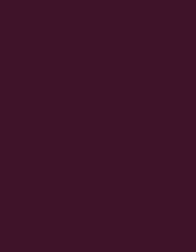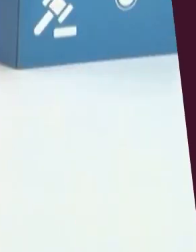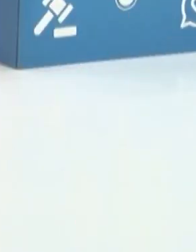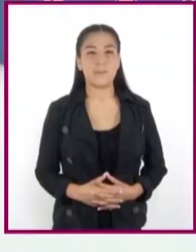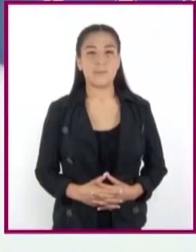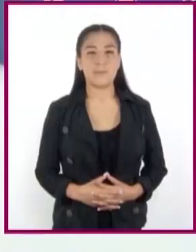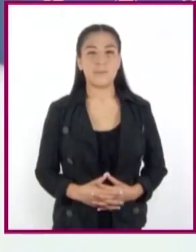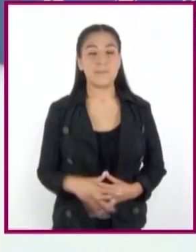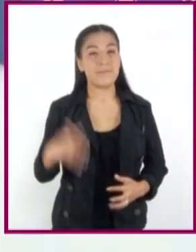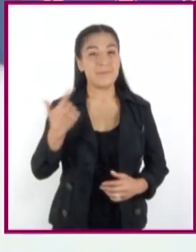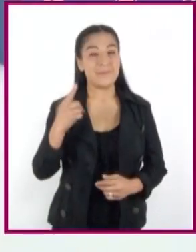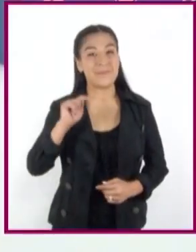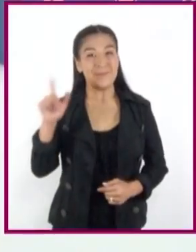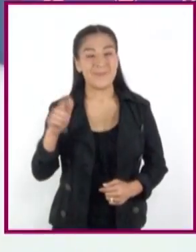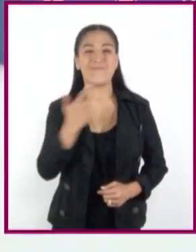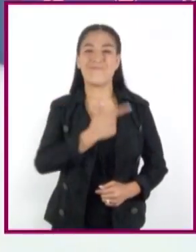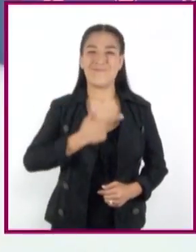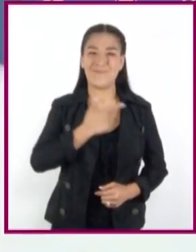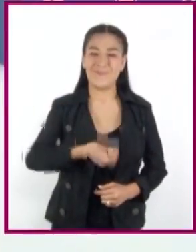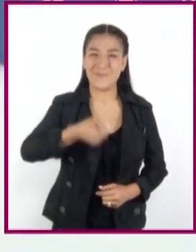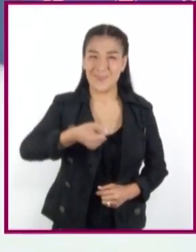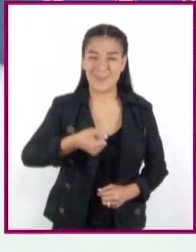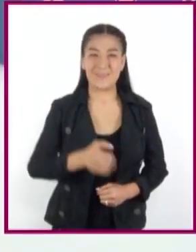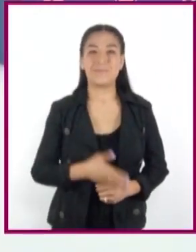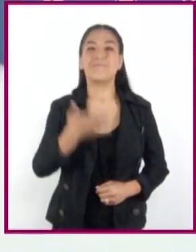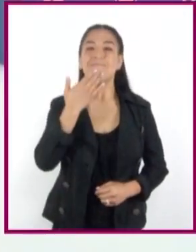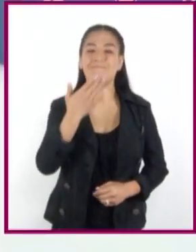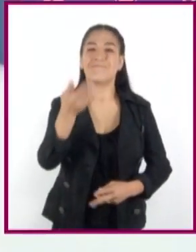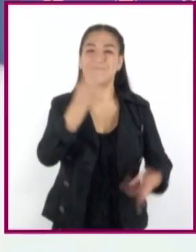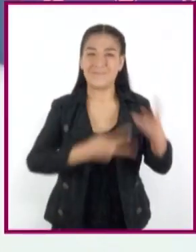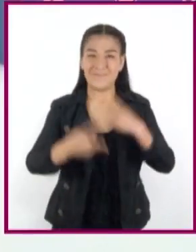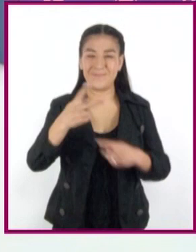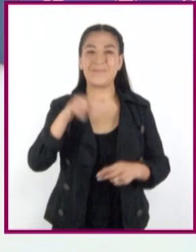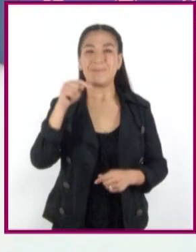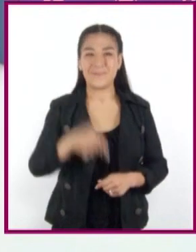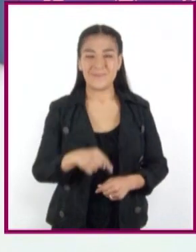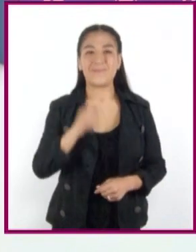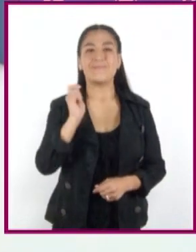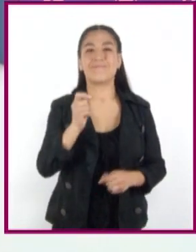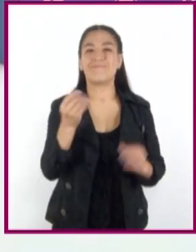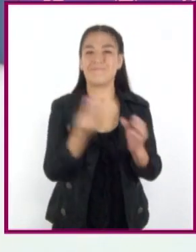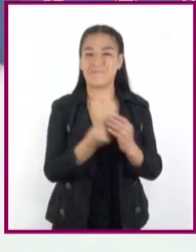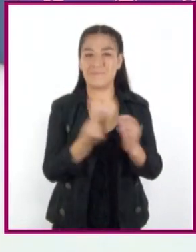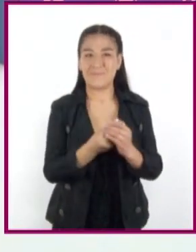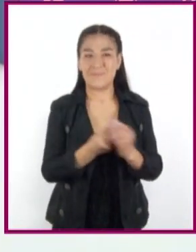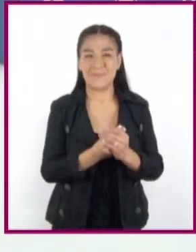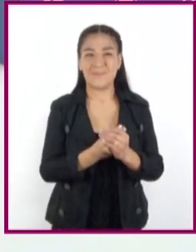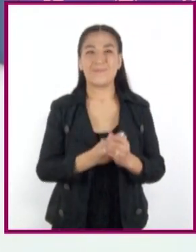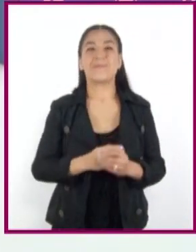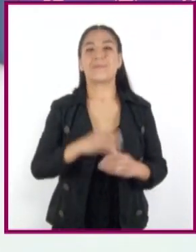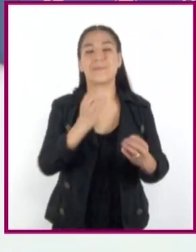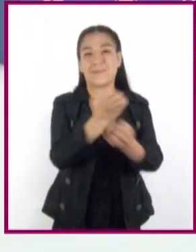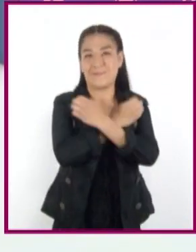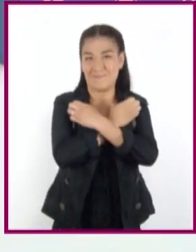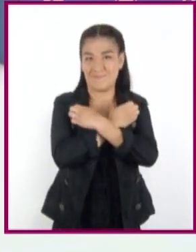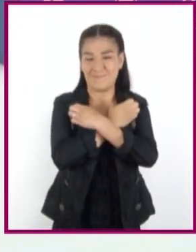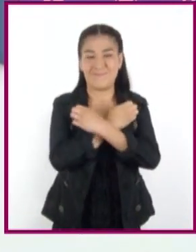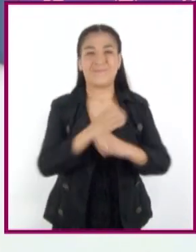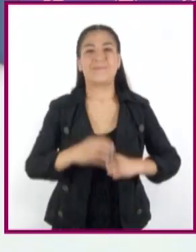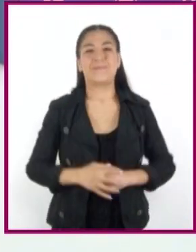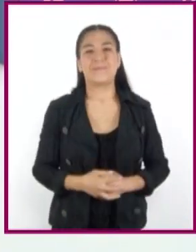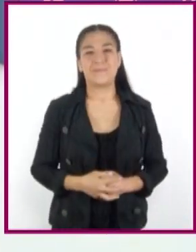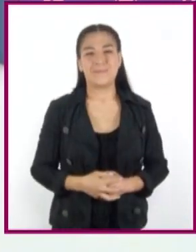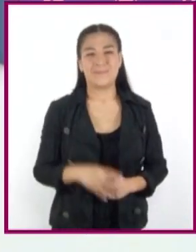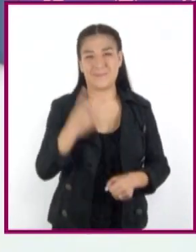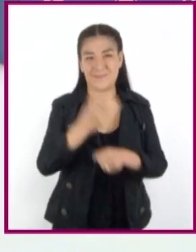¿Qué tal? Me da mucho gusto saludarles. Les damos la más cordial bienvenida a esta sesión de la asignatura formación cívica y